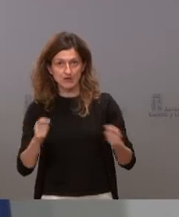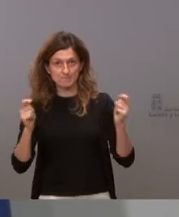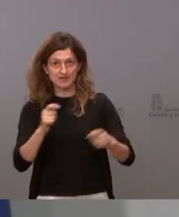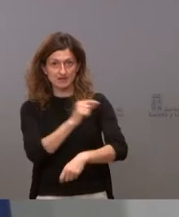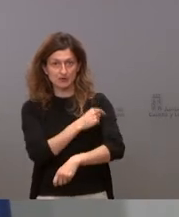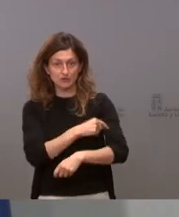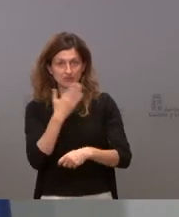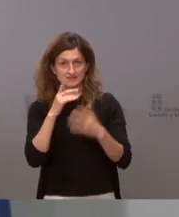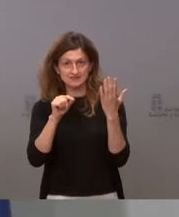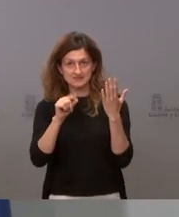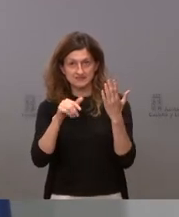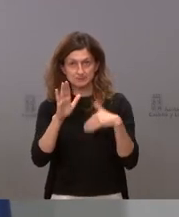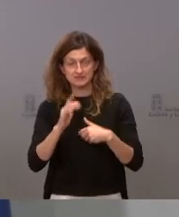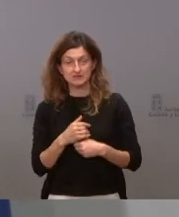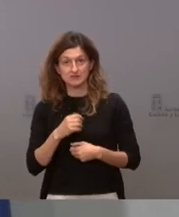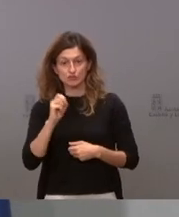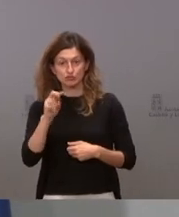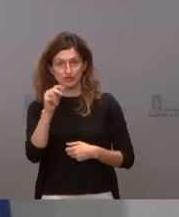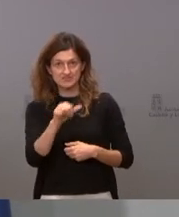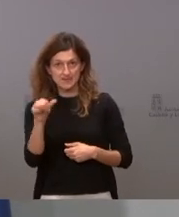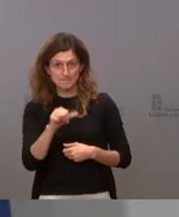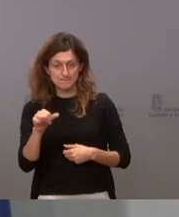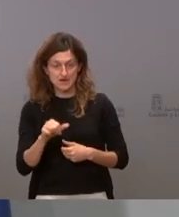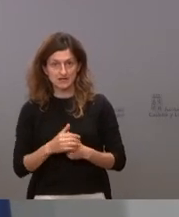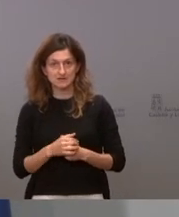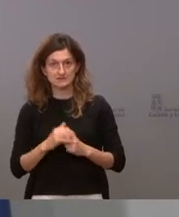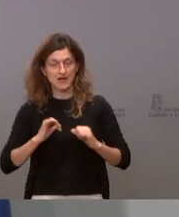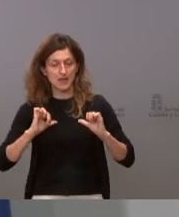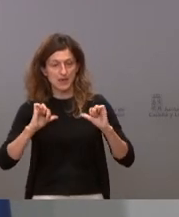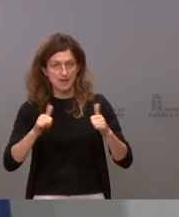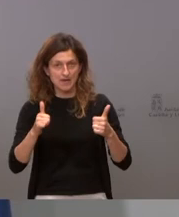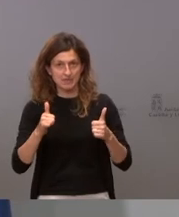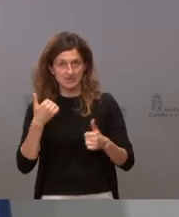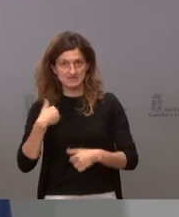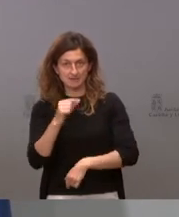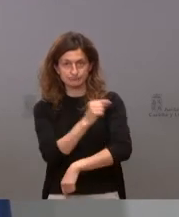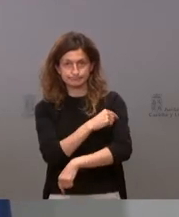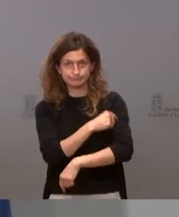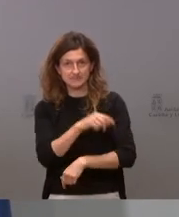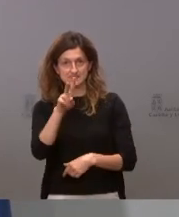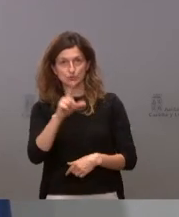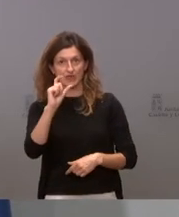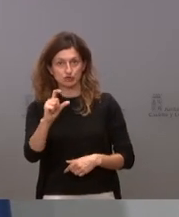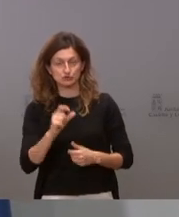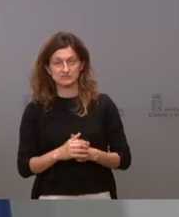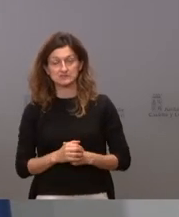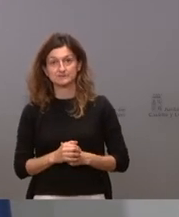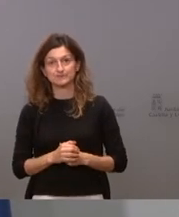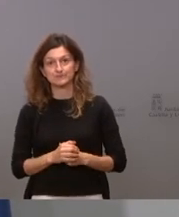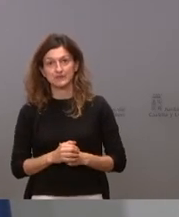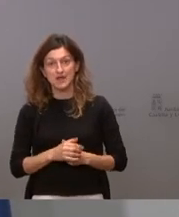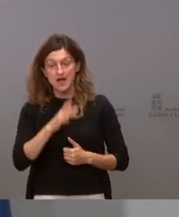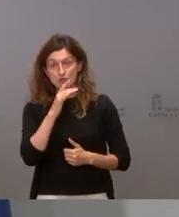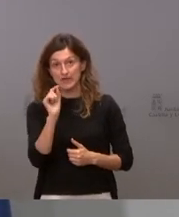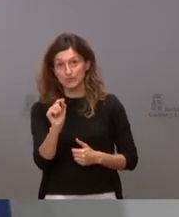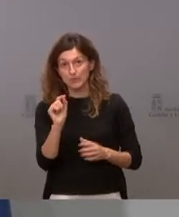vacunación de 60 años se mantienen las 12 semanas pero insisto ya se están empezando a administrar esas segundas dosis y nosotros en este